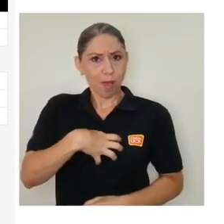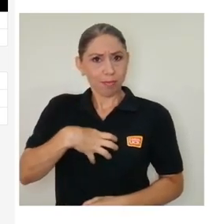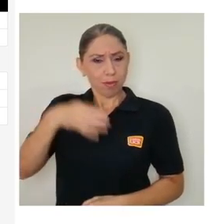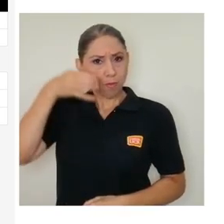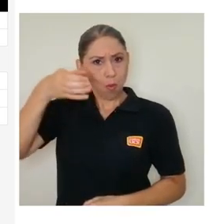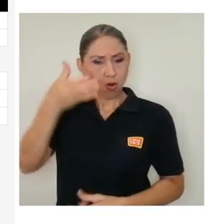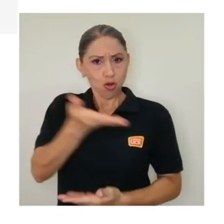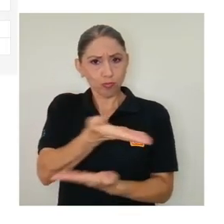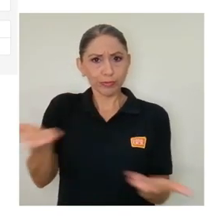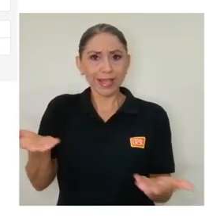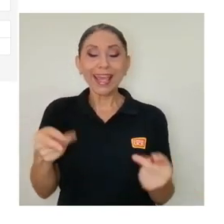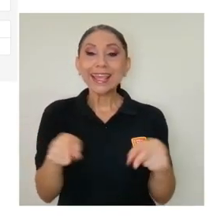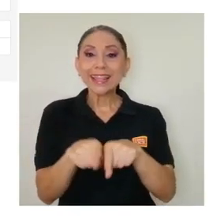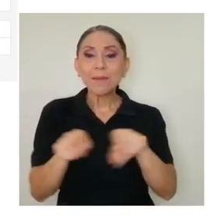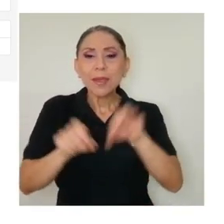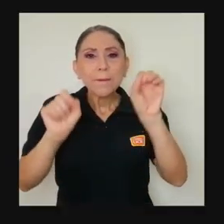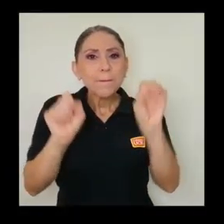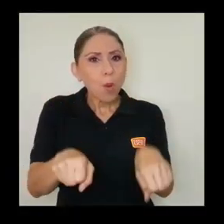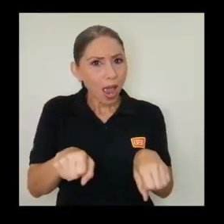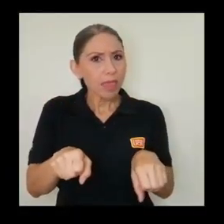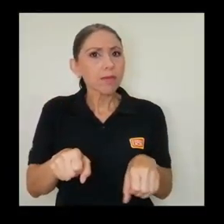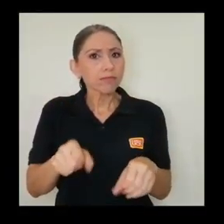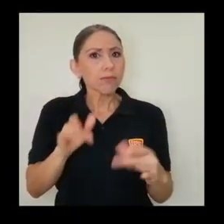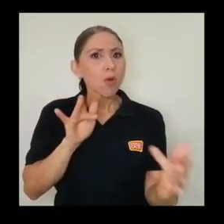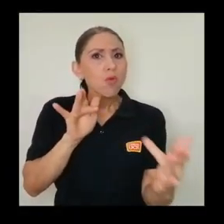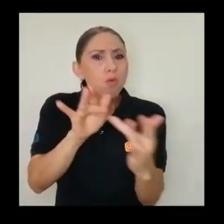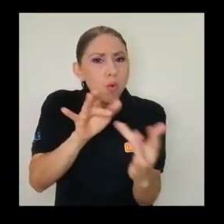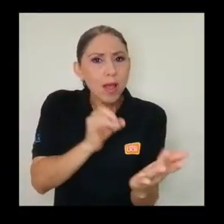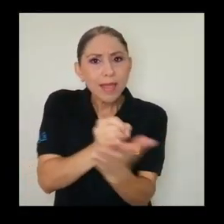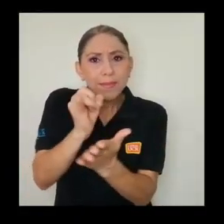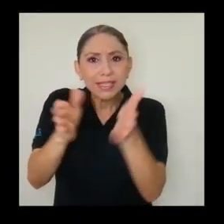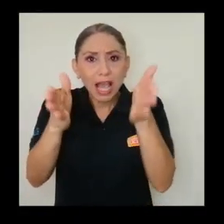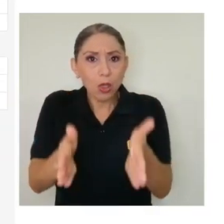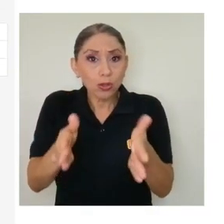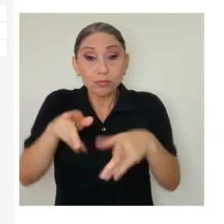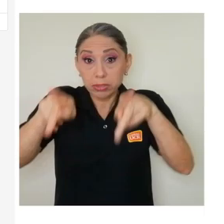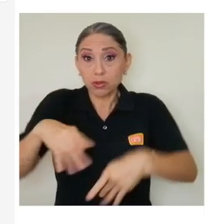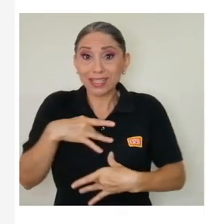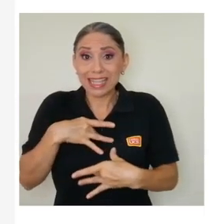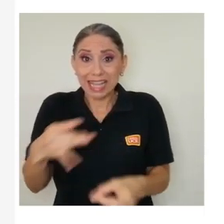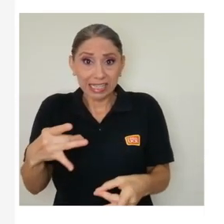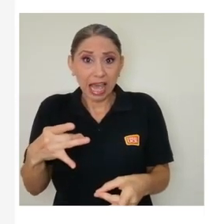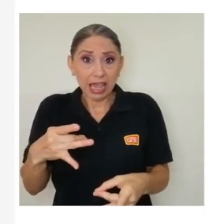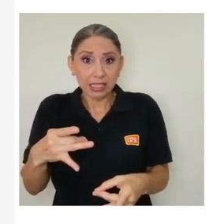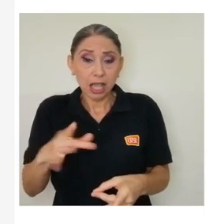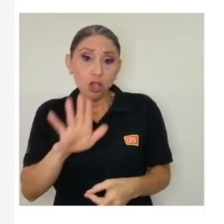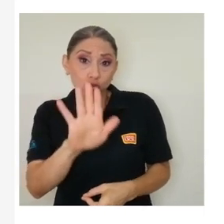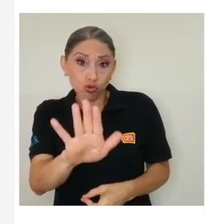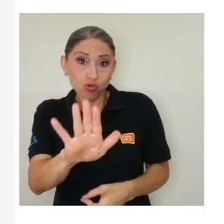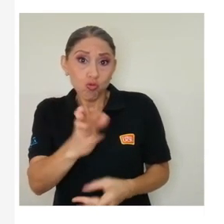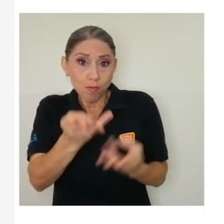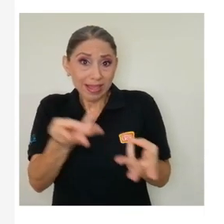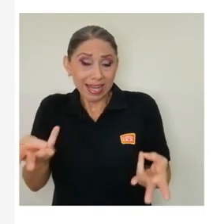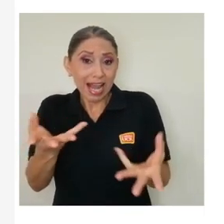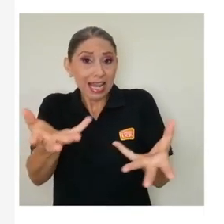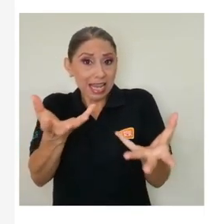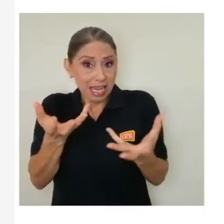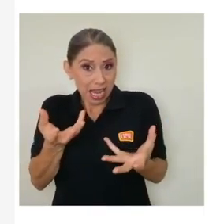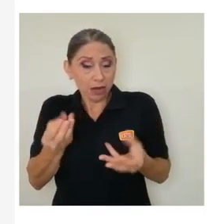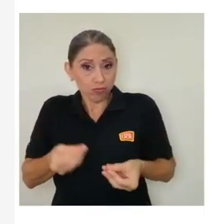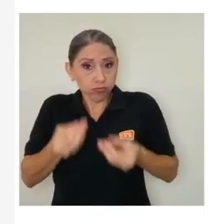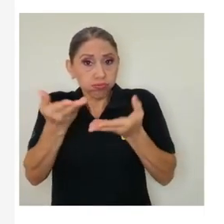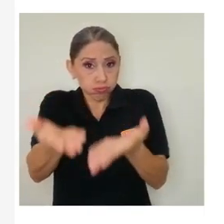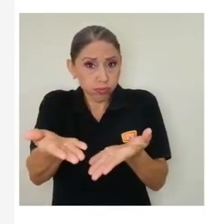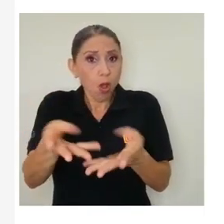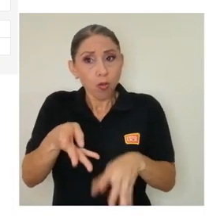que creen en el acceso libre a la información. Nosotros podemos reflejar otras propuestas y otros repositorios